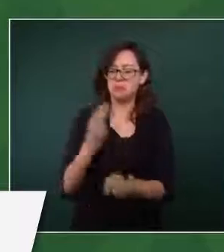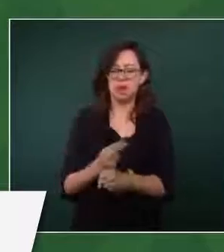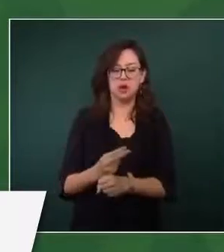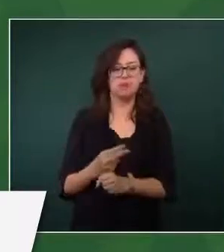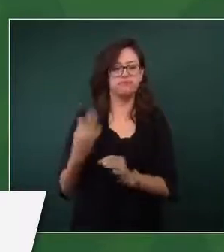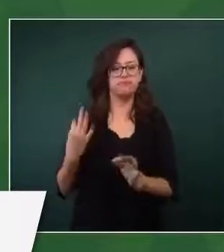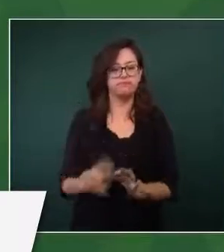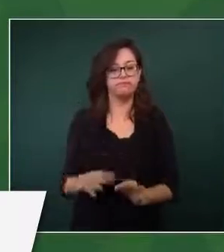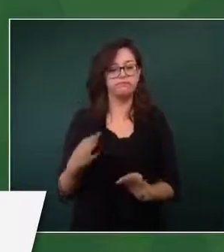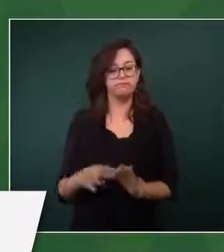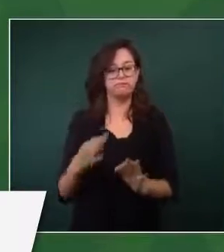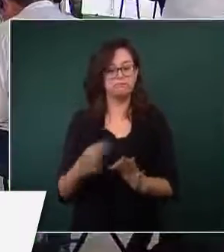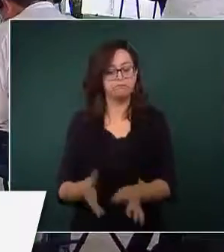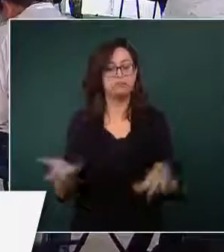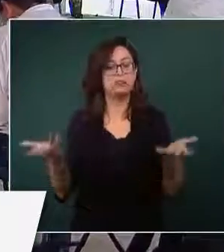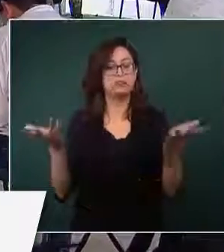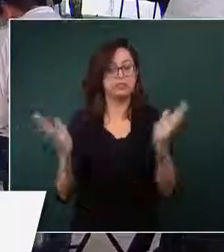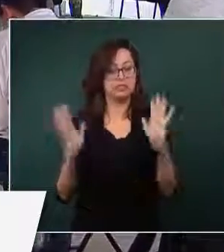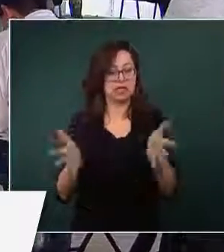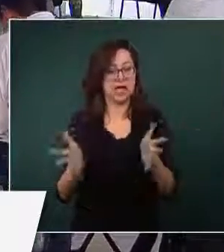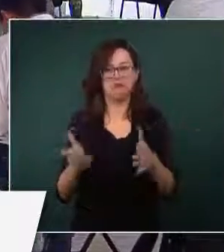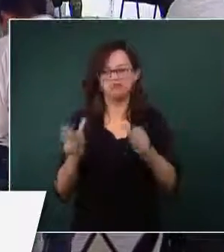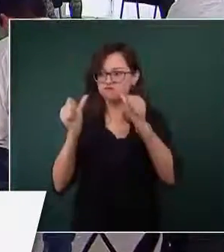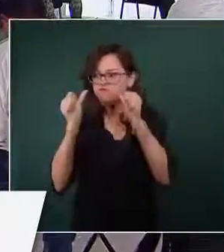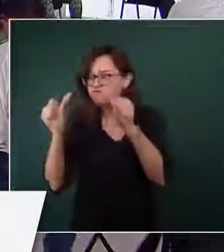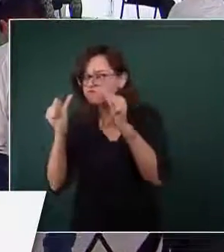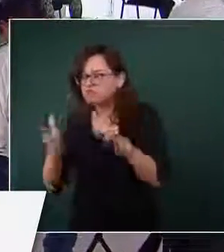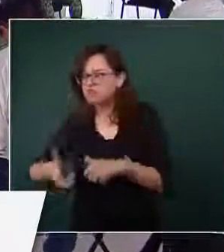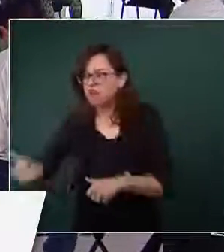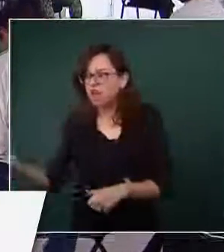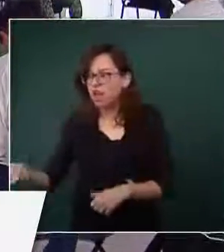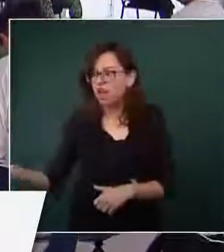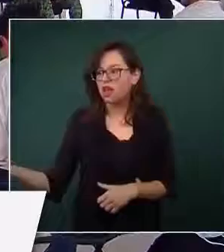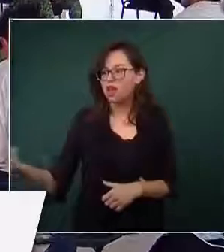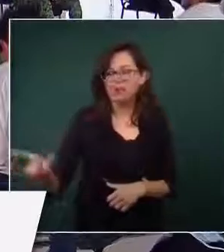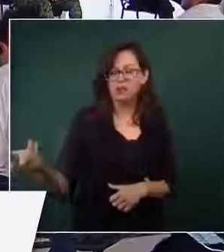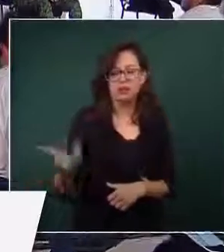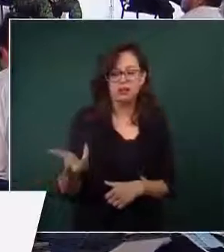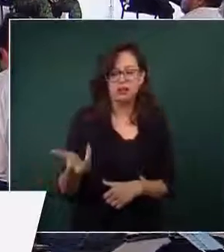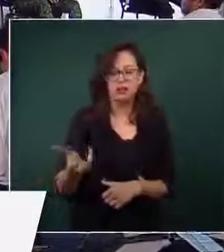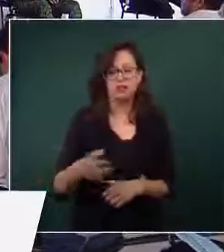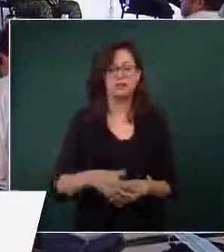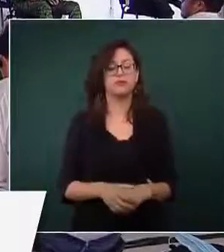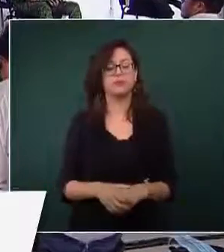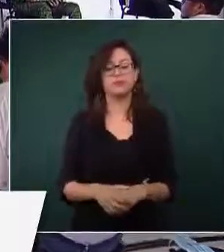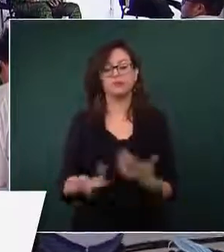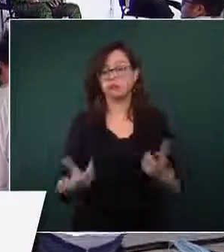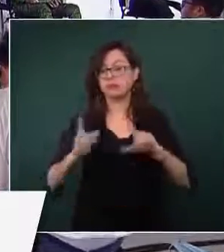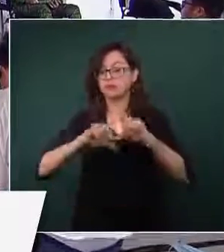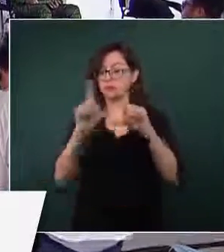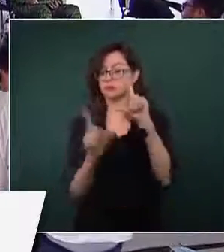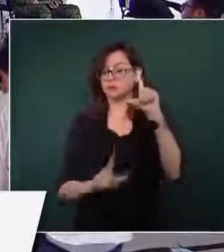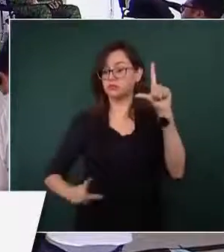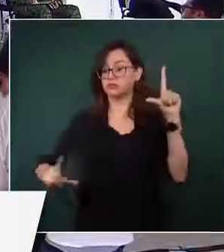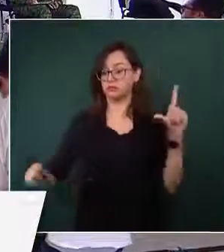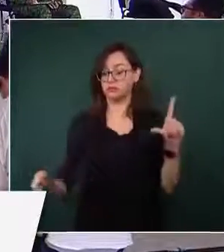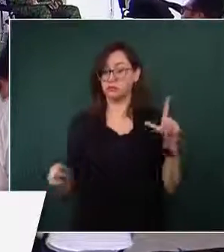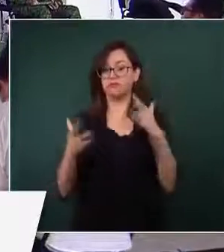Bueno, eso mismo se replica en los estados